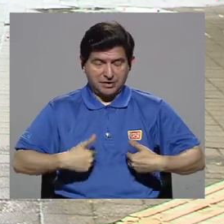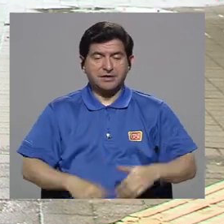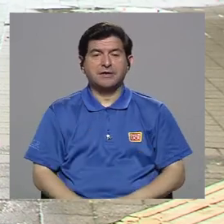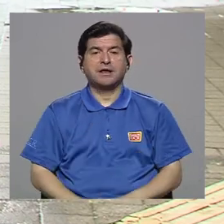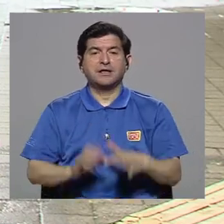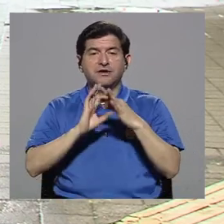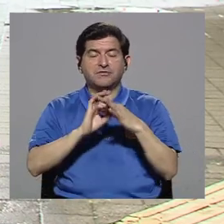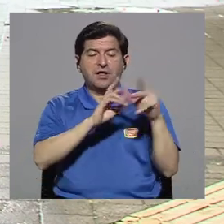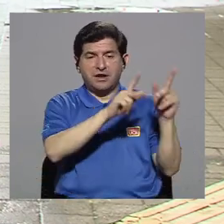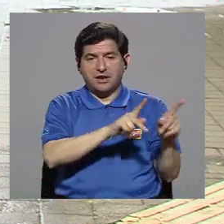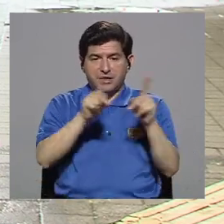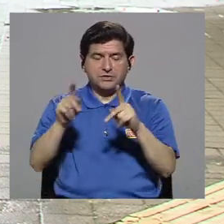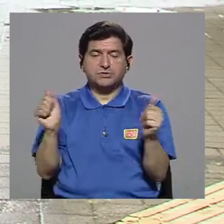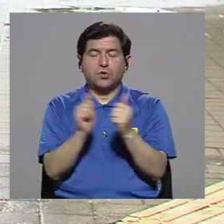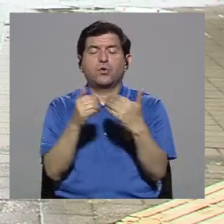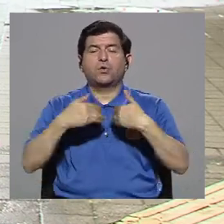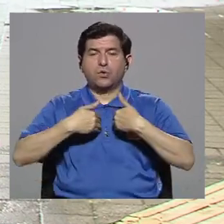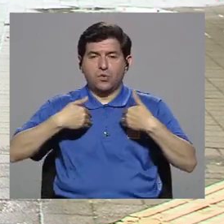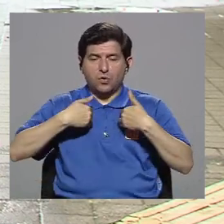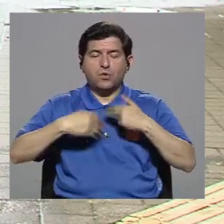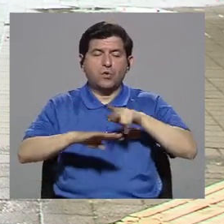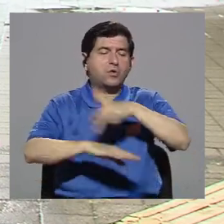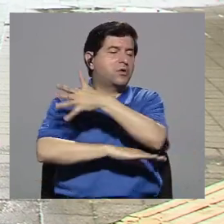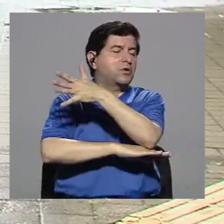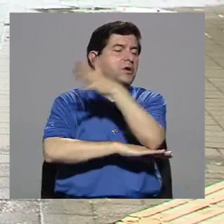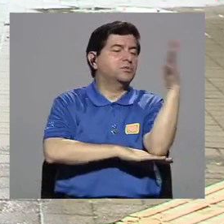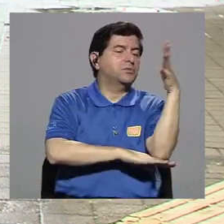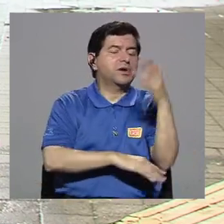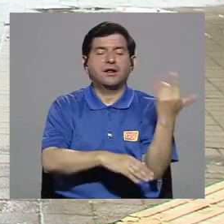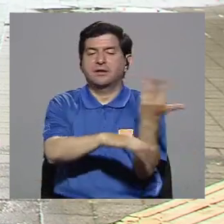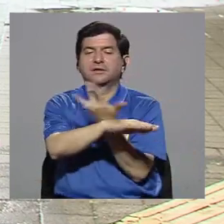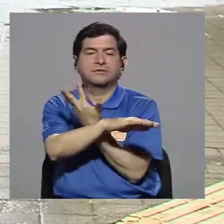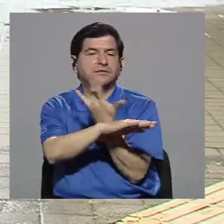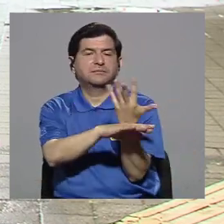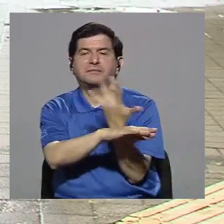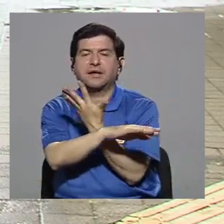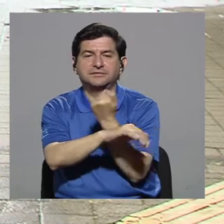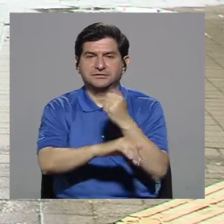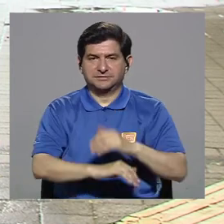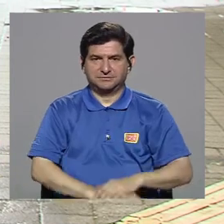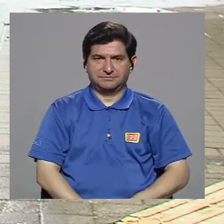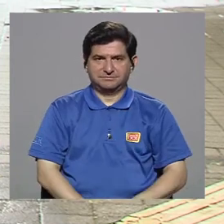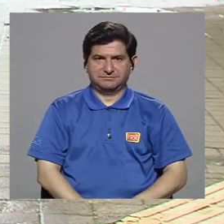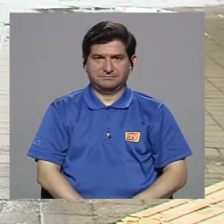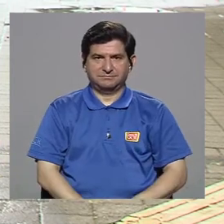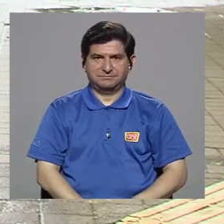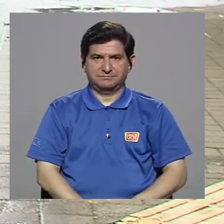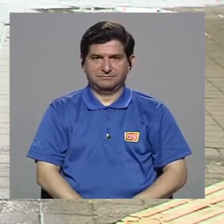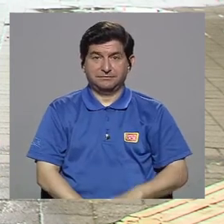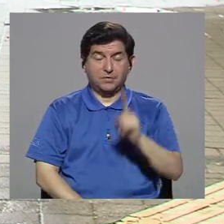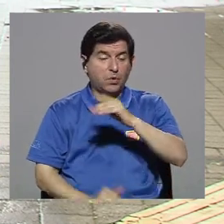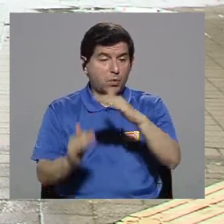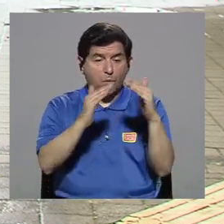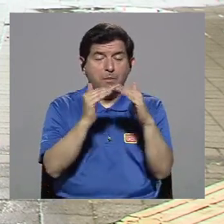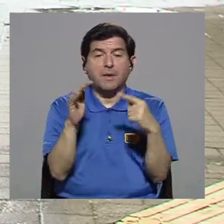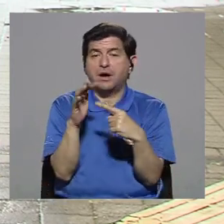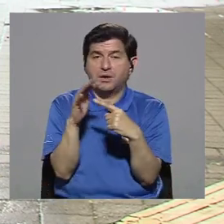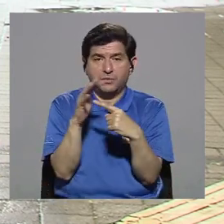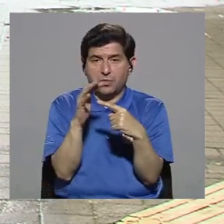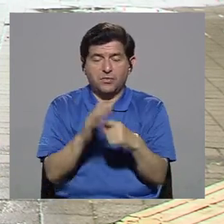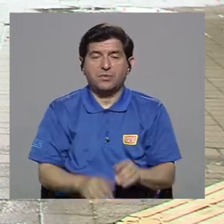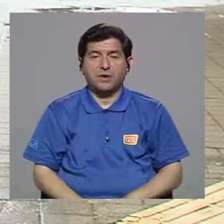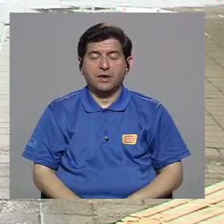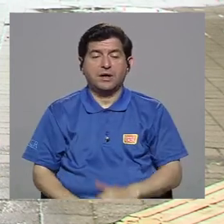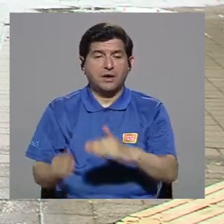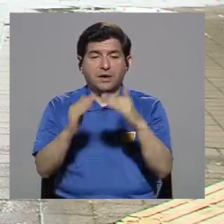personas y los animales, la naturaleza, las plantas. Entonces, para un barrio popular como la comunidad de